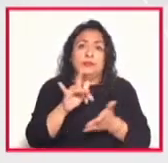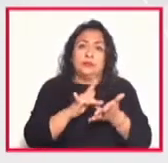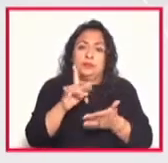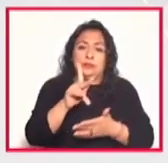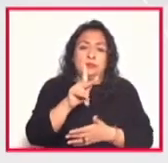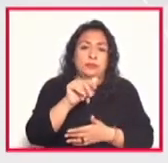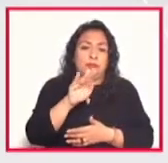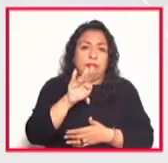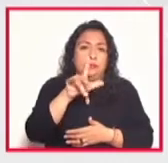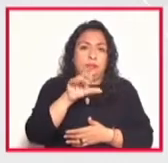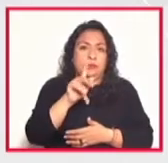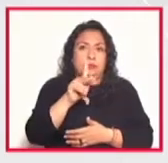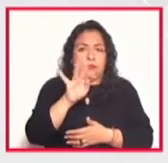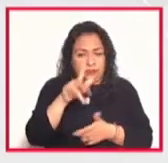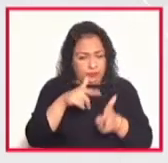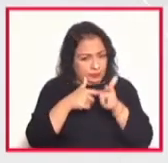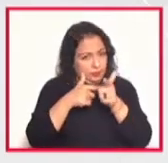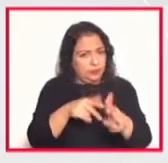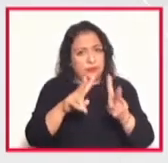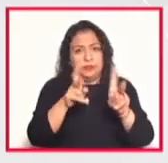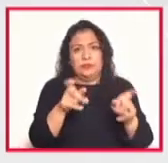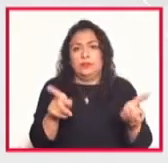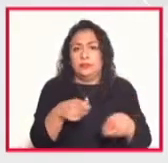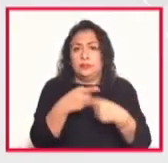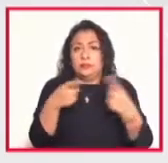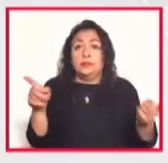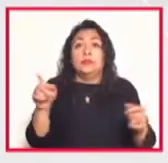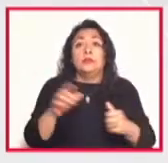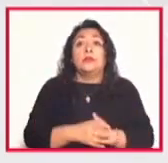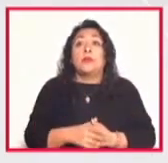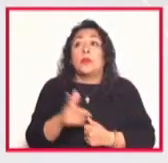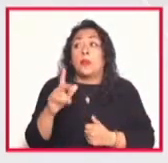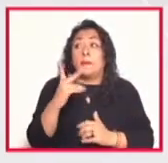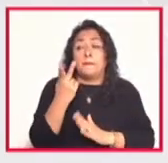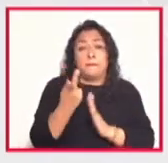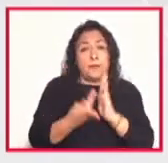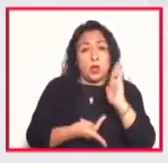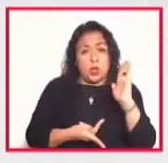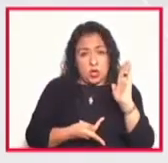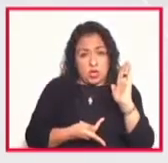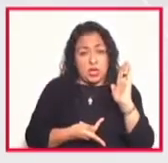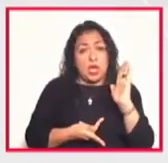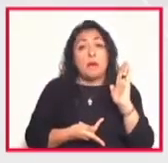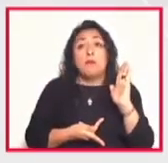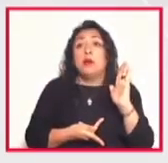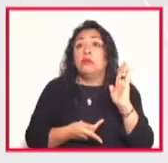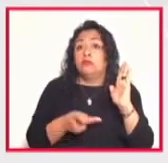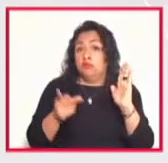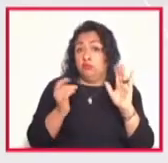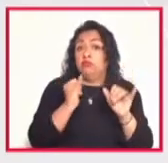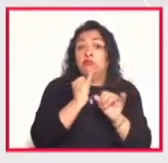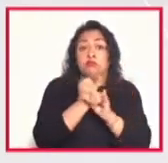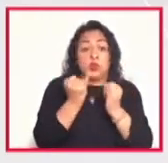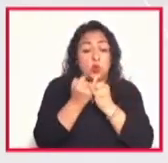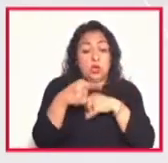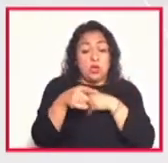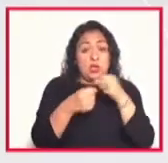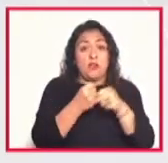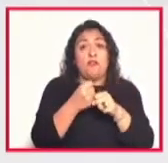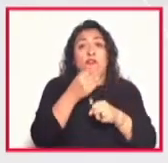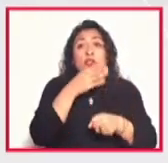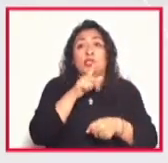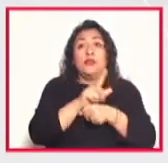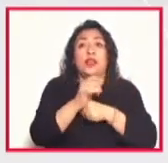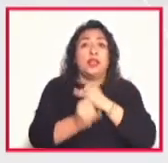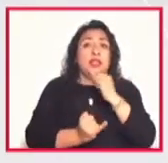abrazo y seguimos hablando de música porque la programación se vuelve virtual también este año del Festival Internacional de